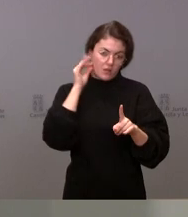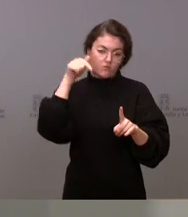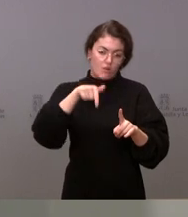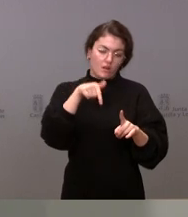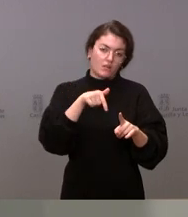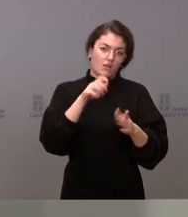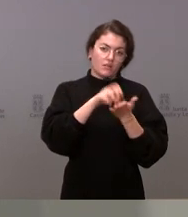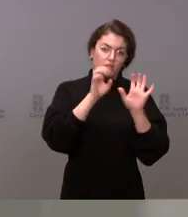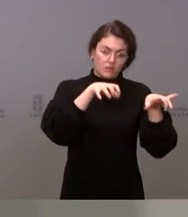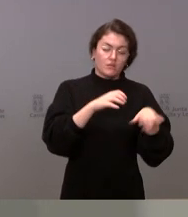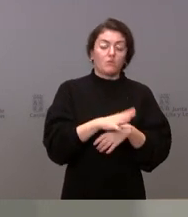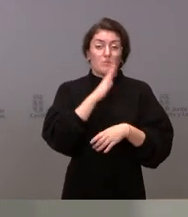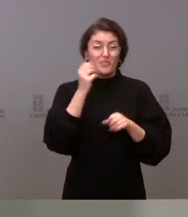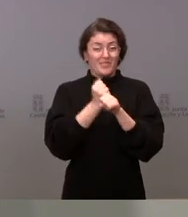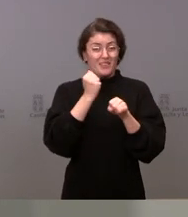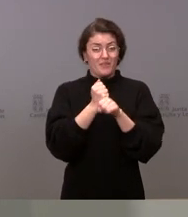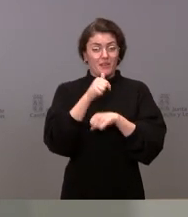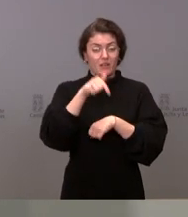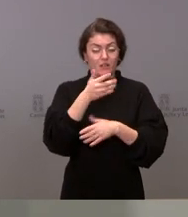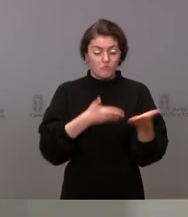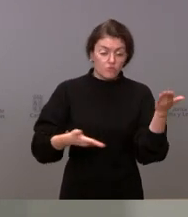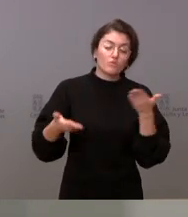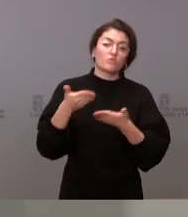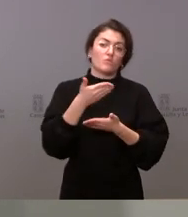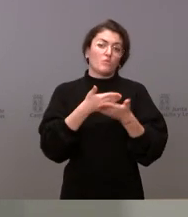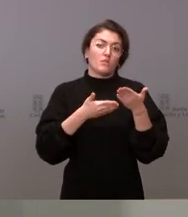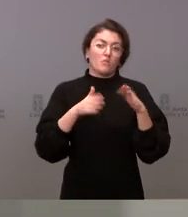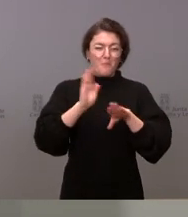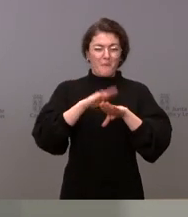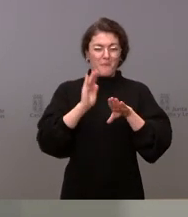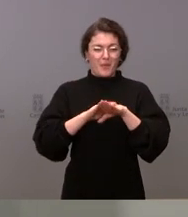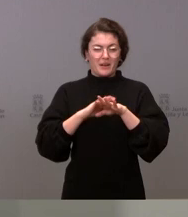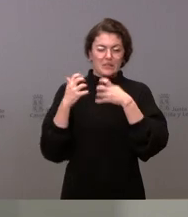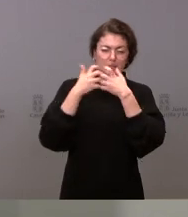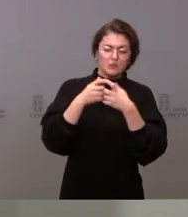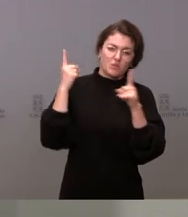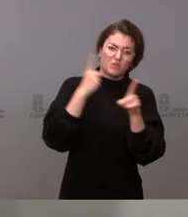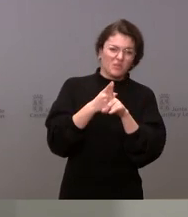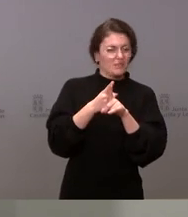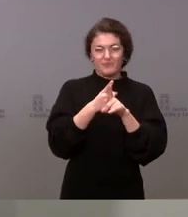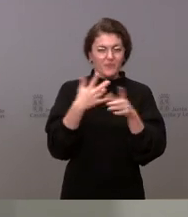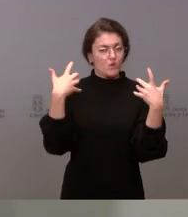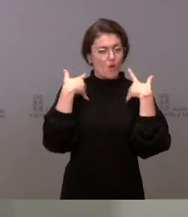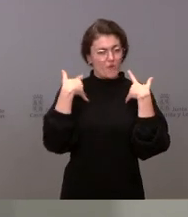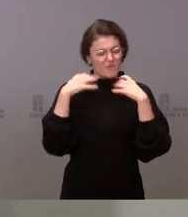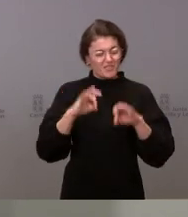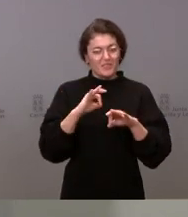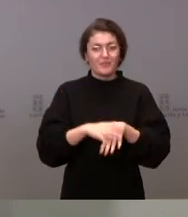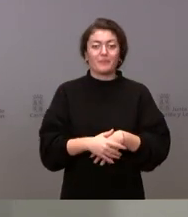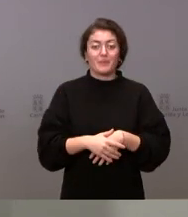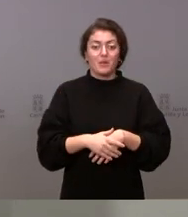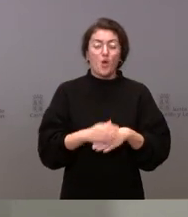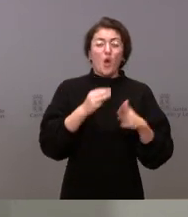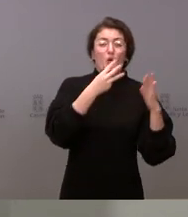colaborando a paliar esta terrible lacra y aliviar el sufrimiento de estas mujeres. Más de 829 casos